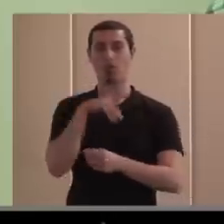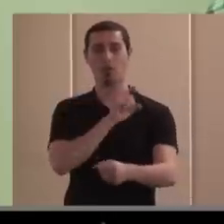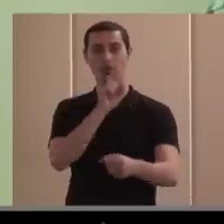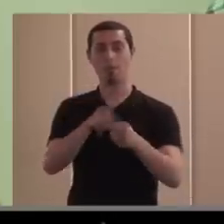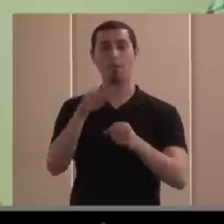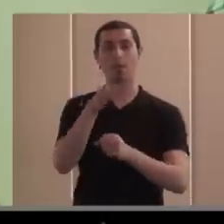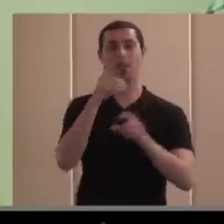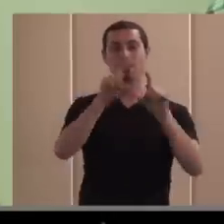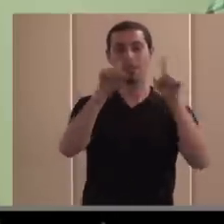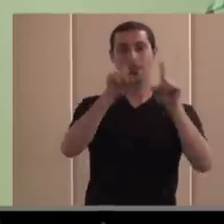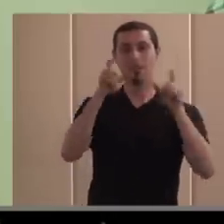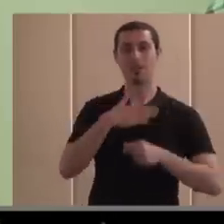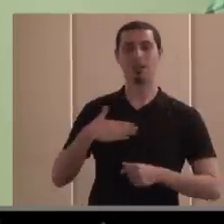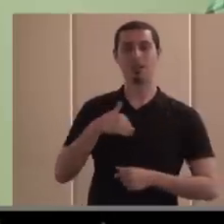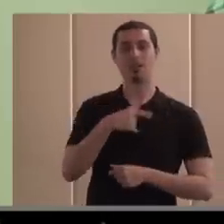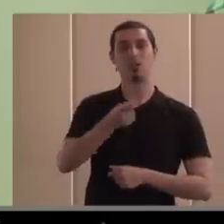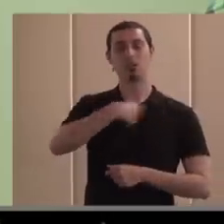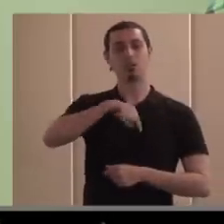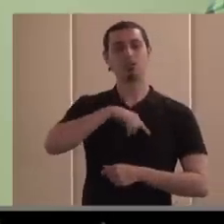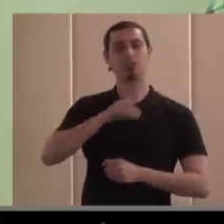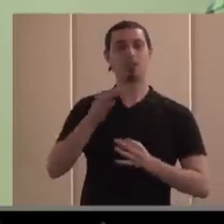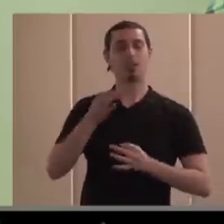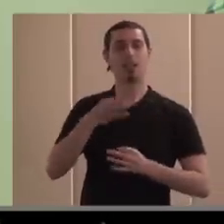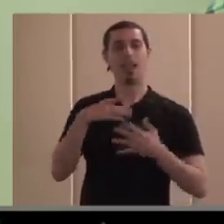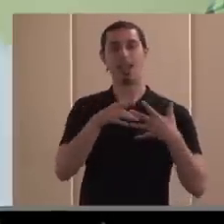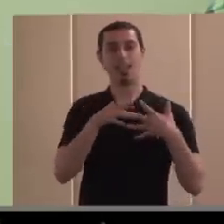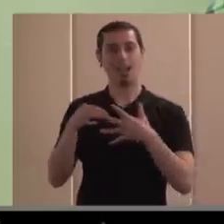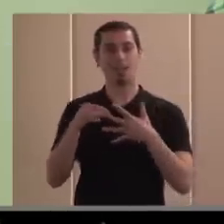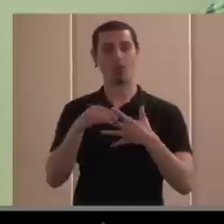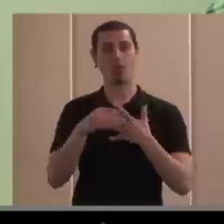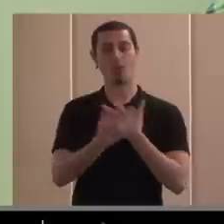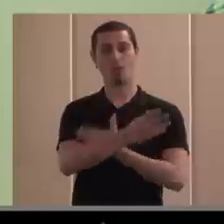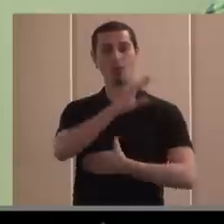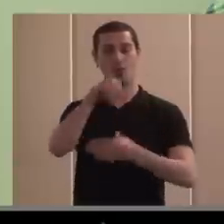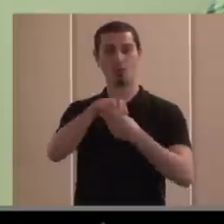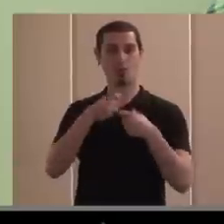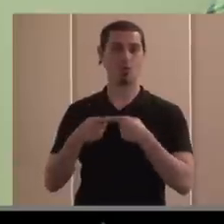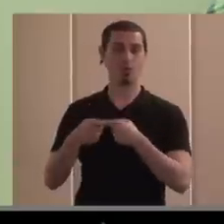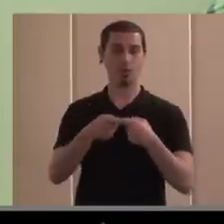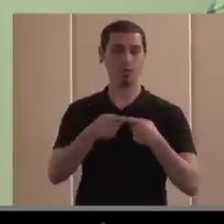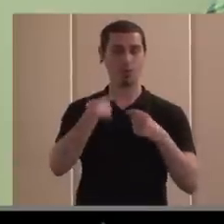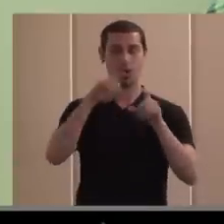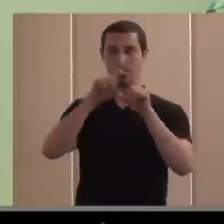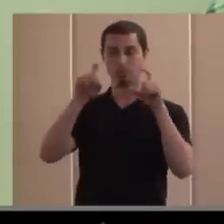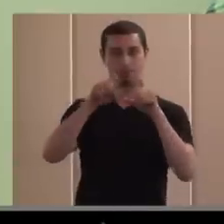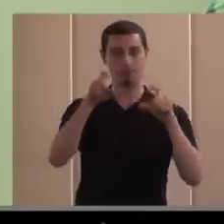empresarial pues ser también ejercer un cierto liderazgo corporativo, ¿no? A nivel del resto de empresas, ¿no?